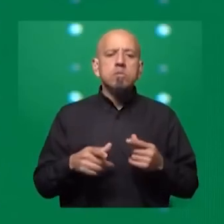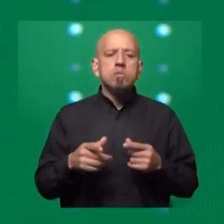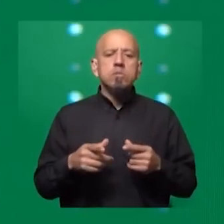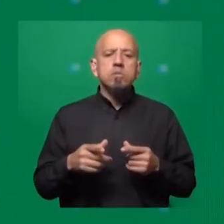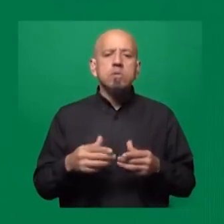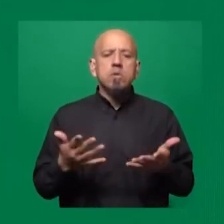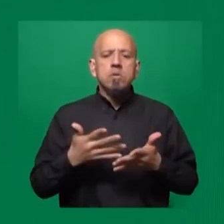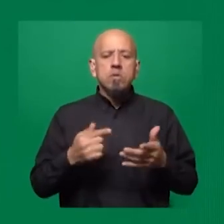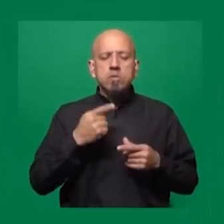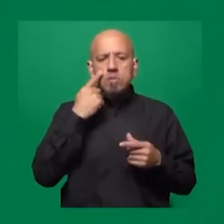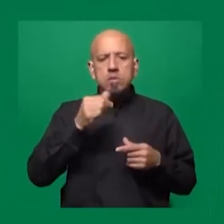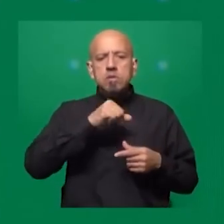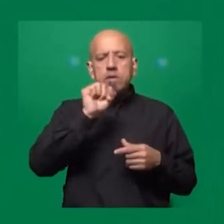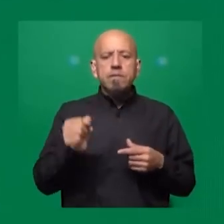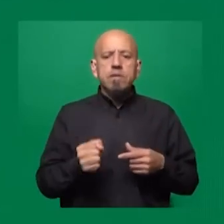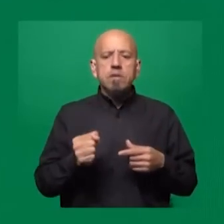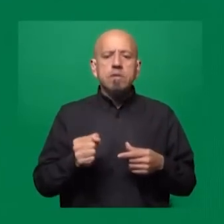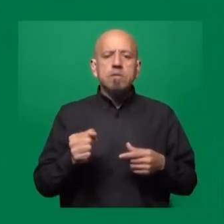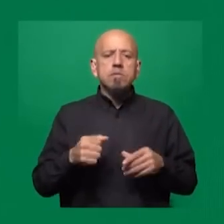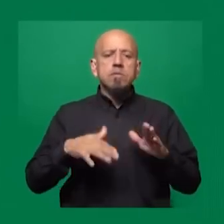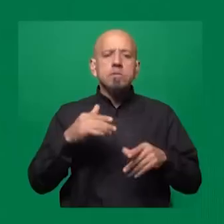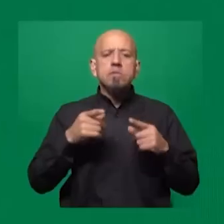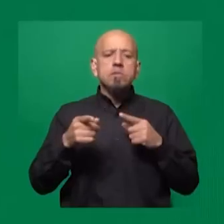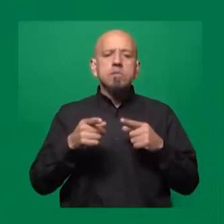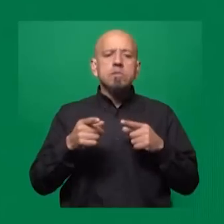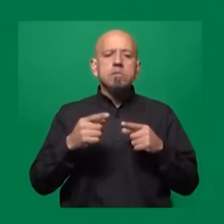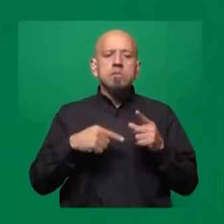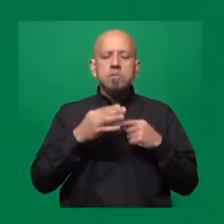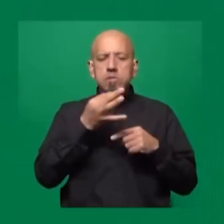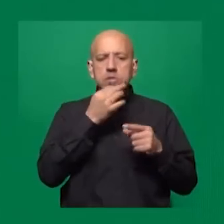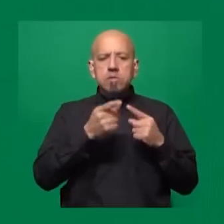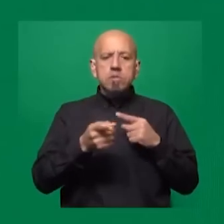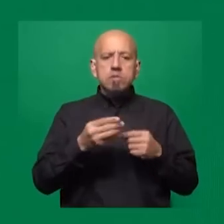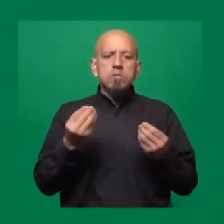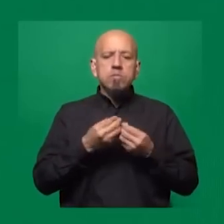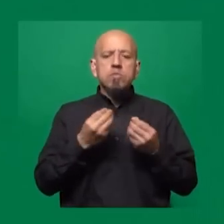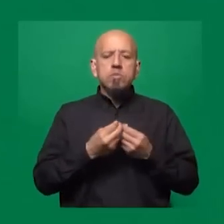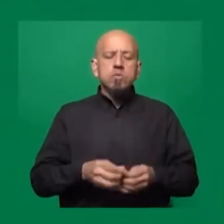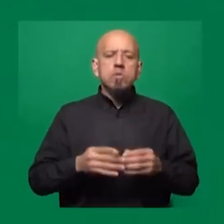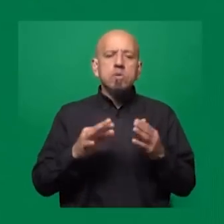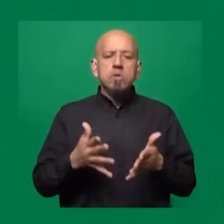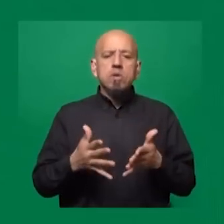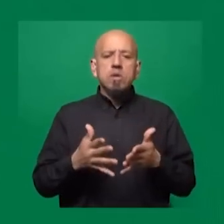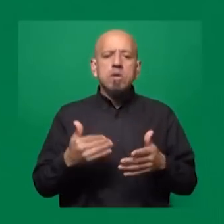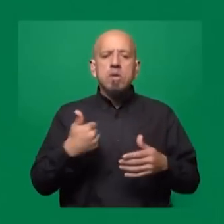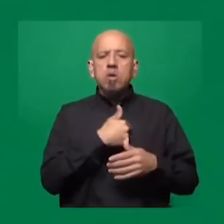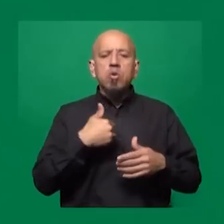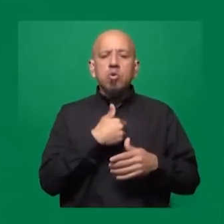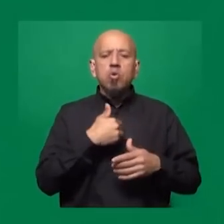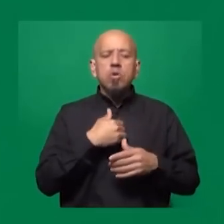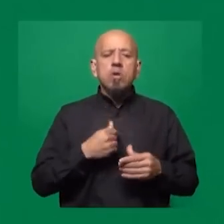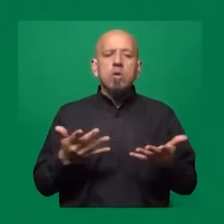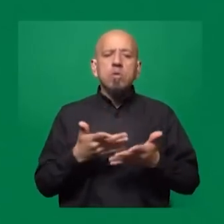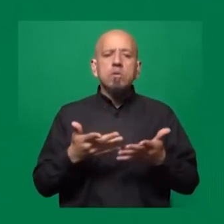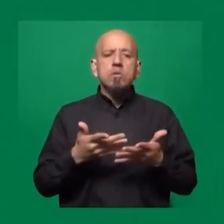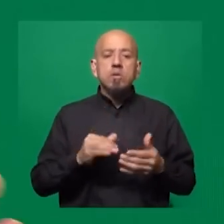poner el foco en África. Muchas veces el continente olvidado, como se le dice, según varios autores. ¿Qué papel está jugando en esta etapa